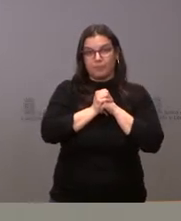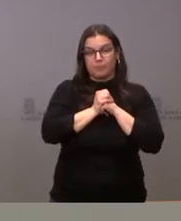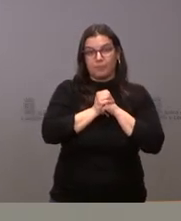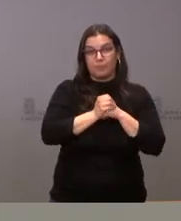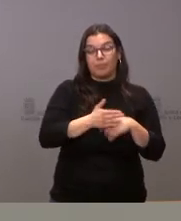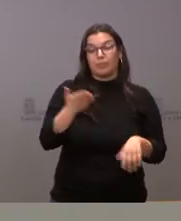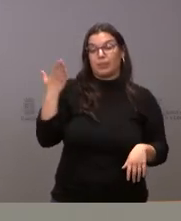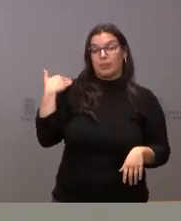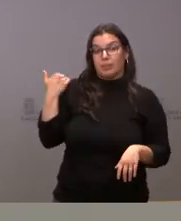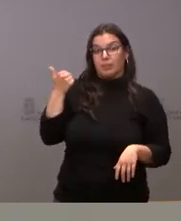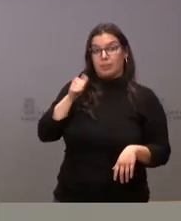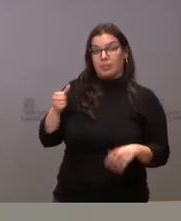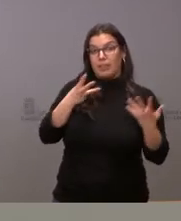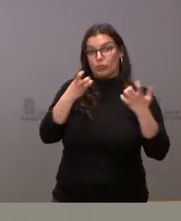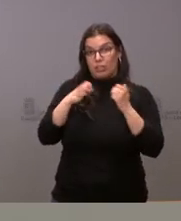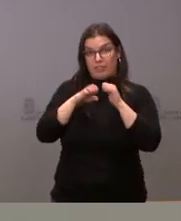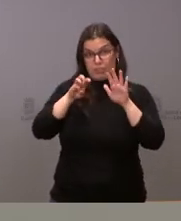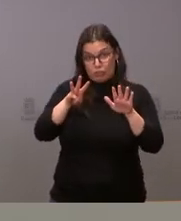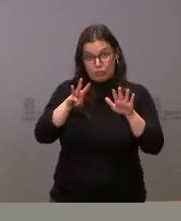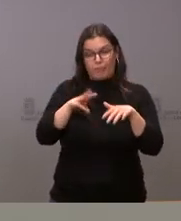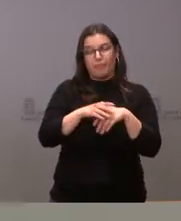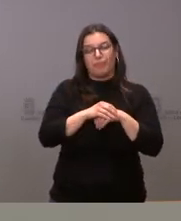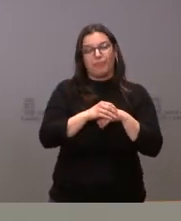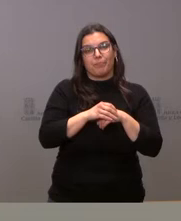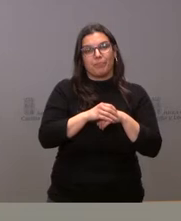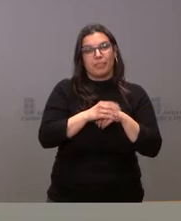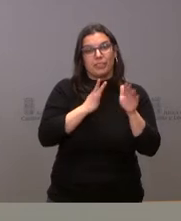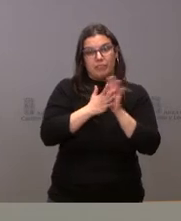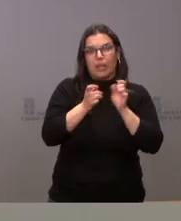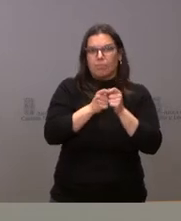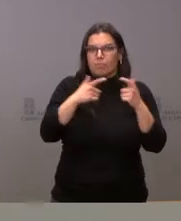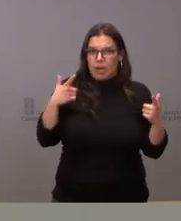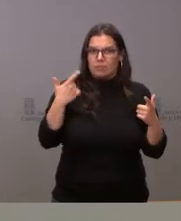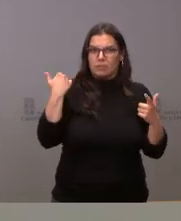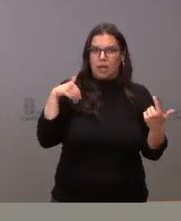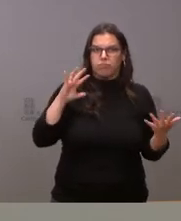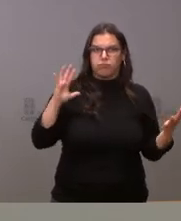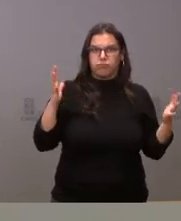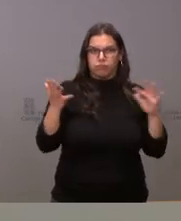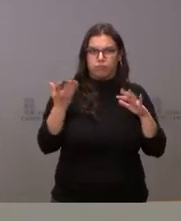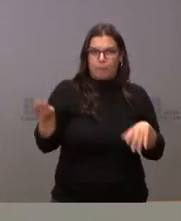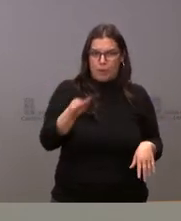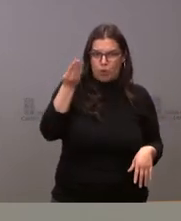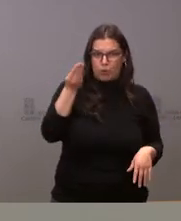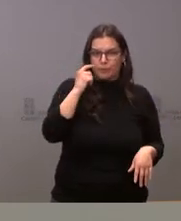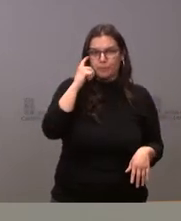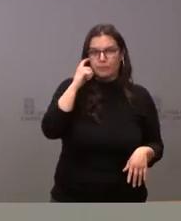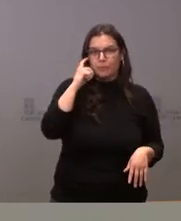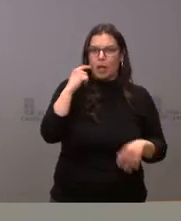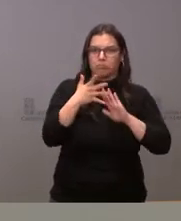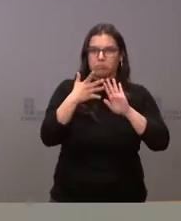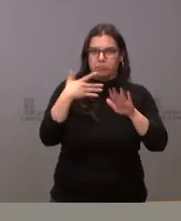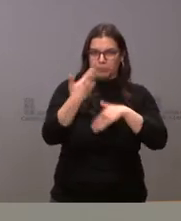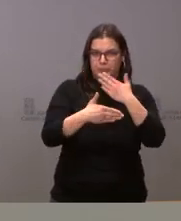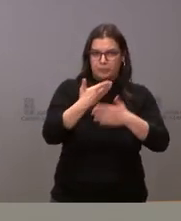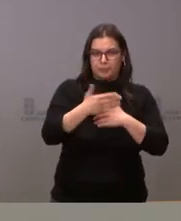Fueron 828 la vez anterior, la semana anterior, con lo cual ven ustedes una evolución positiva y a un ritmo muy alto